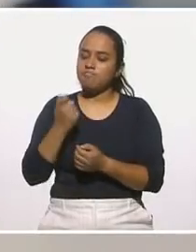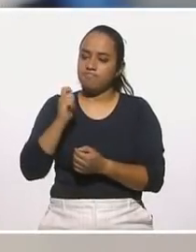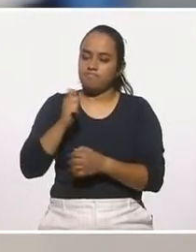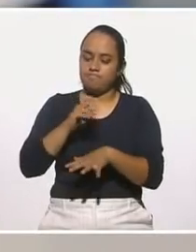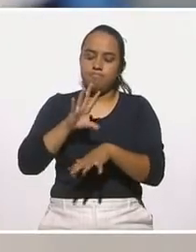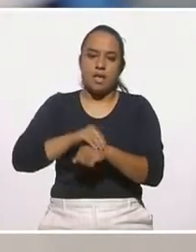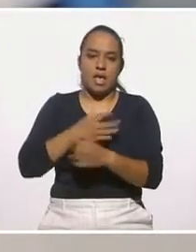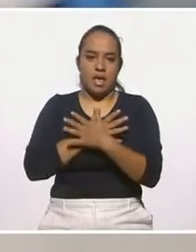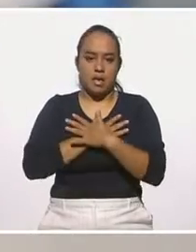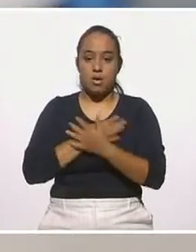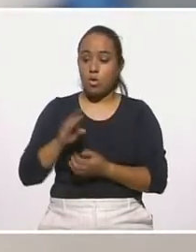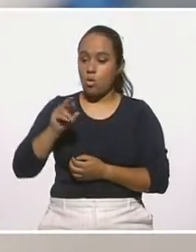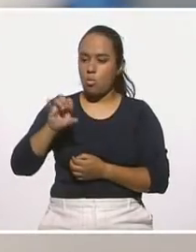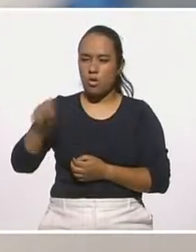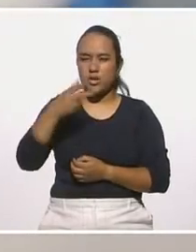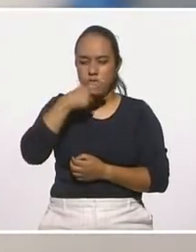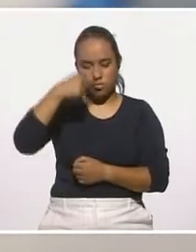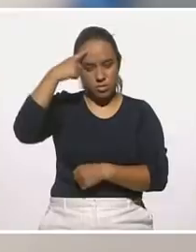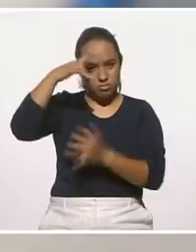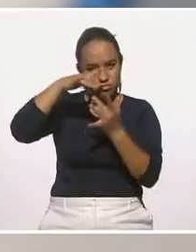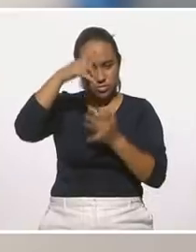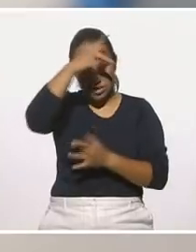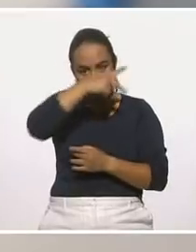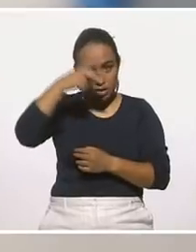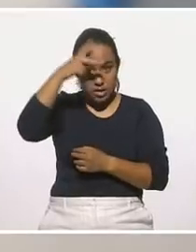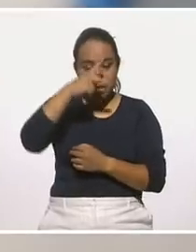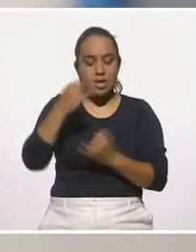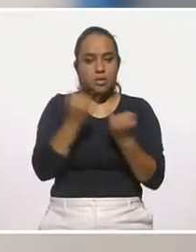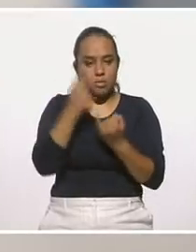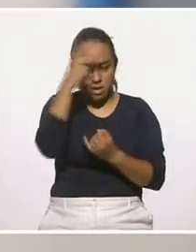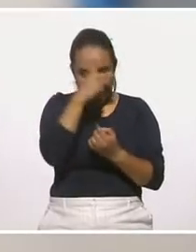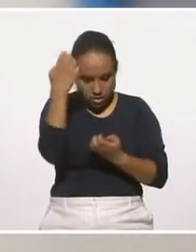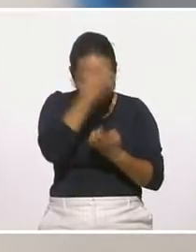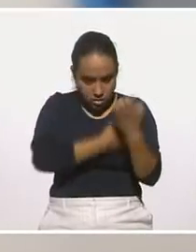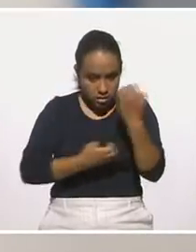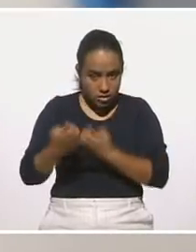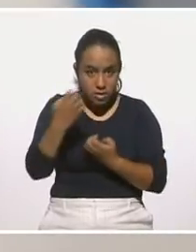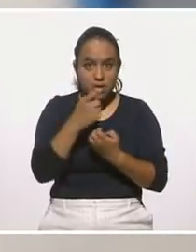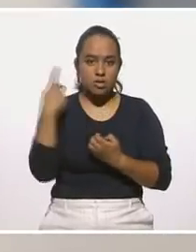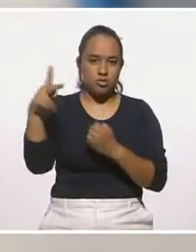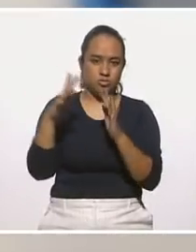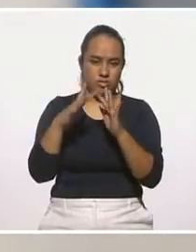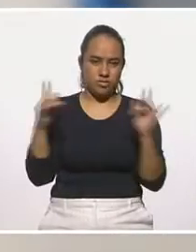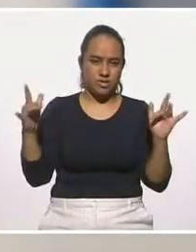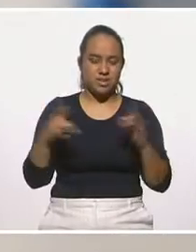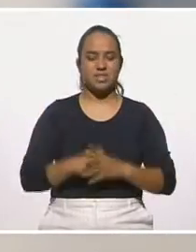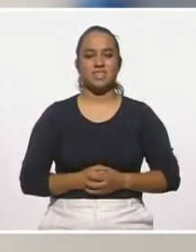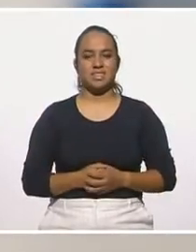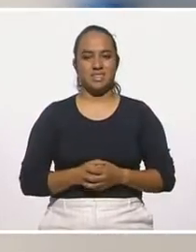Sirulnik, neurólogo, psiquiatra, psicoanalista y etapa. Otólogo francés.